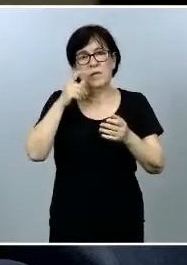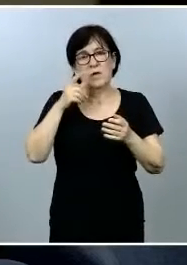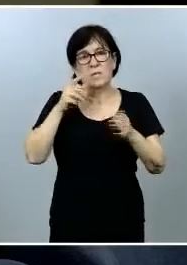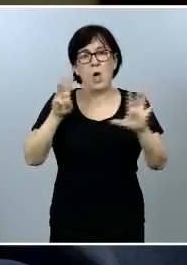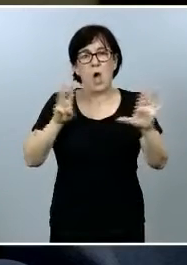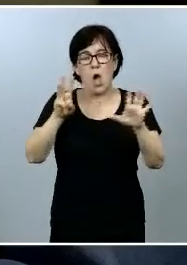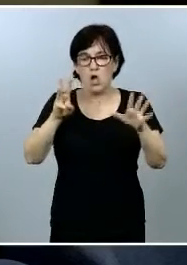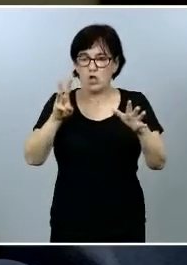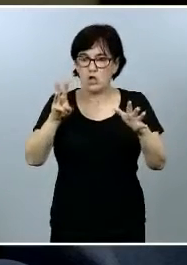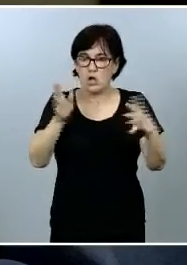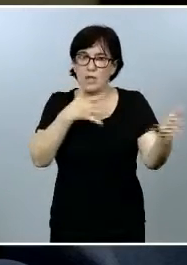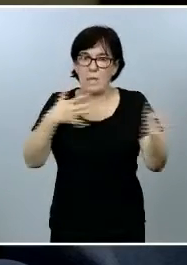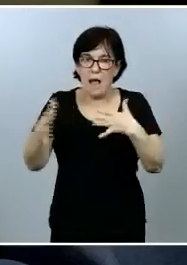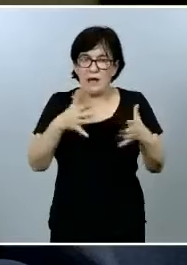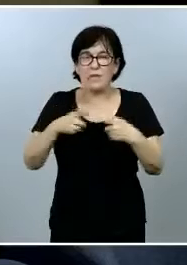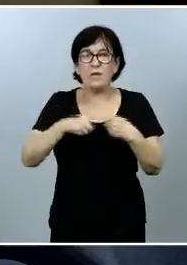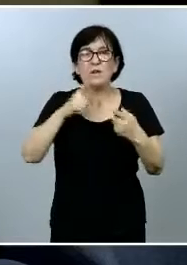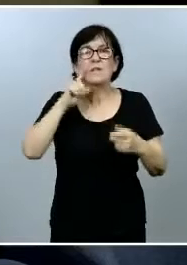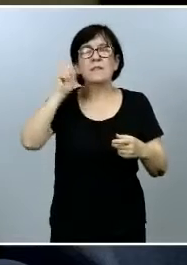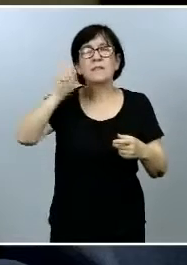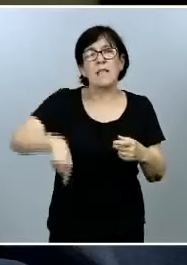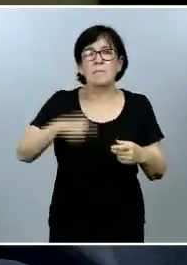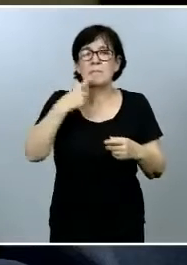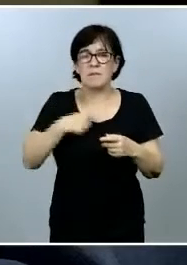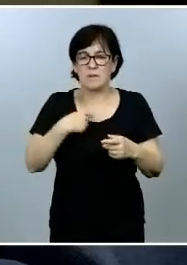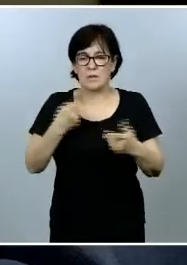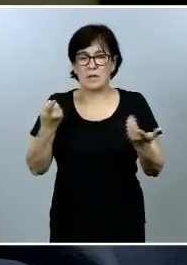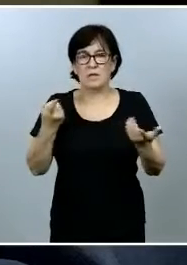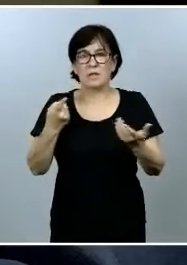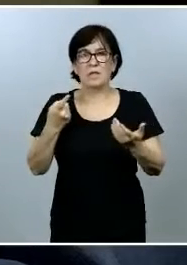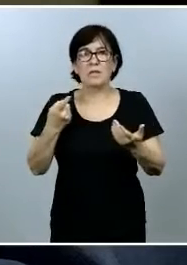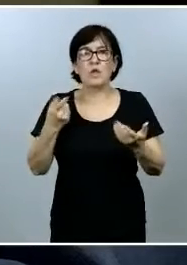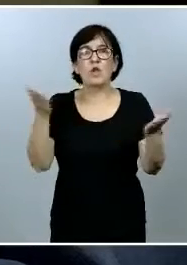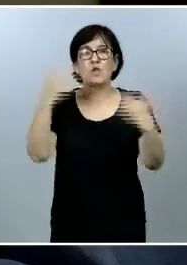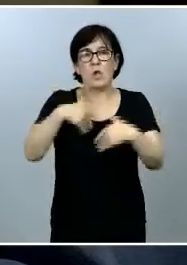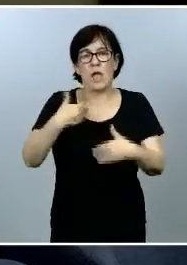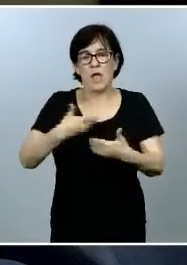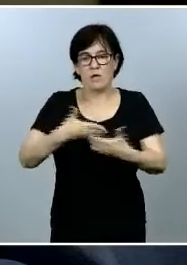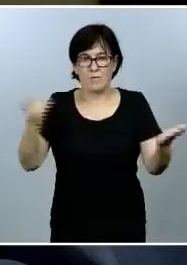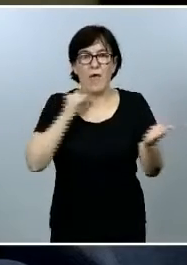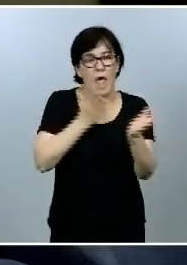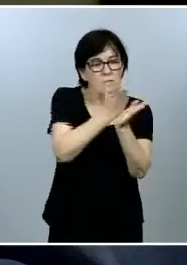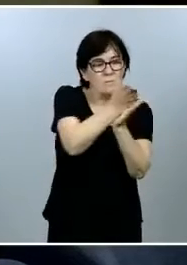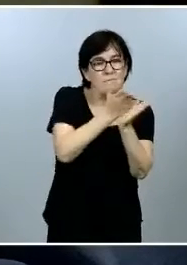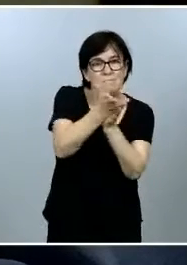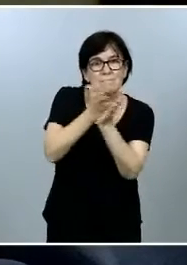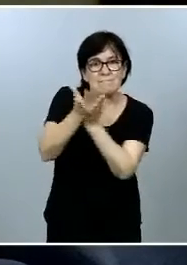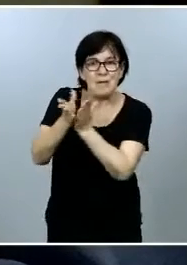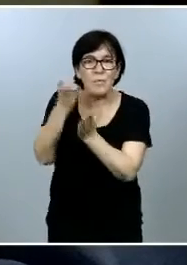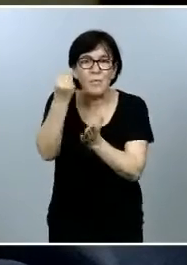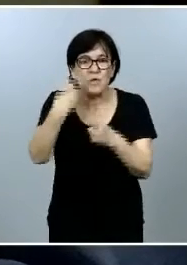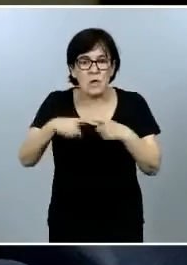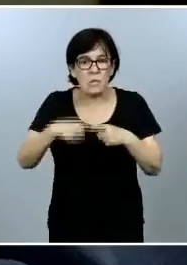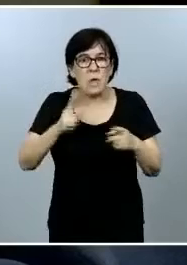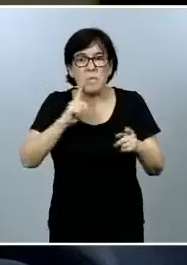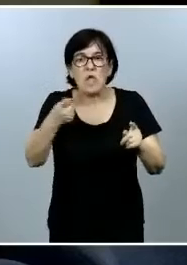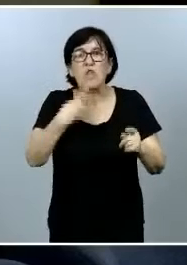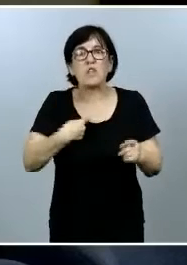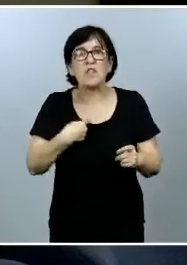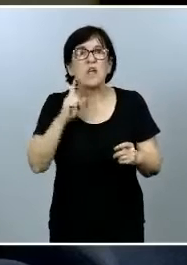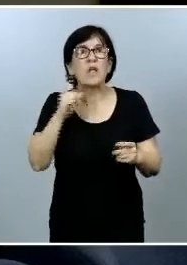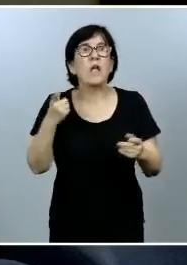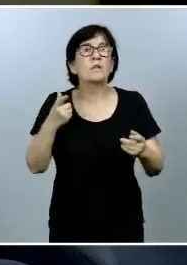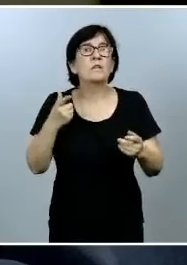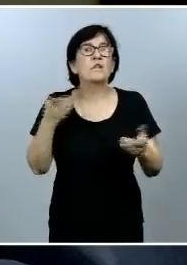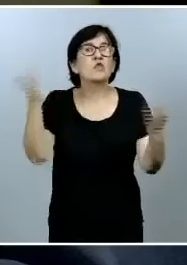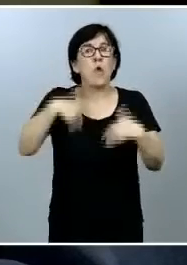y además nos decía usted que la falta de confianza abarca muchos aspectos pero tampoco en ningún caso se nos dijo que esta falta de confianza